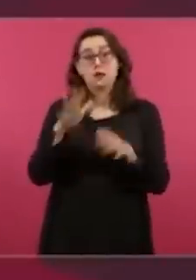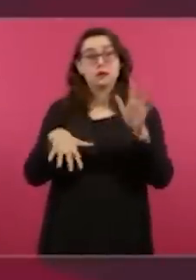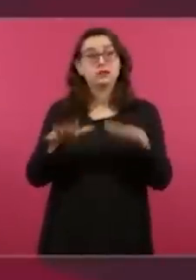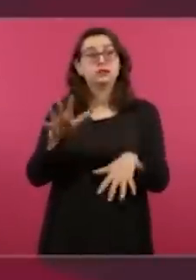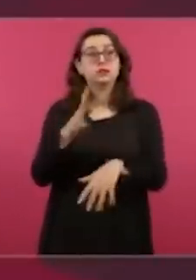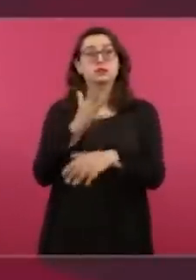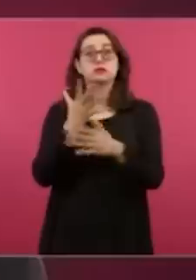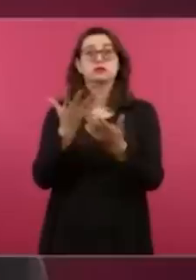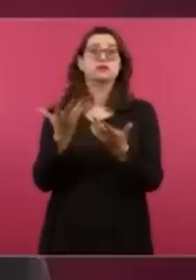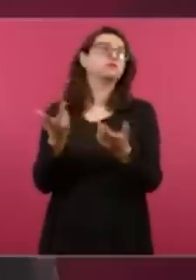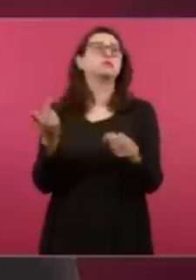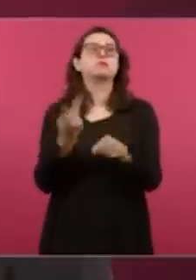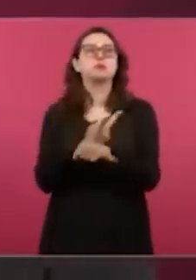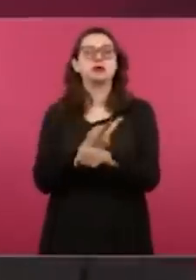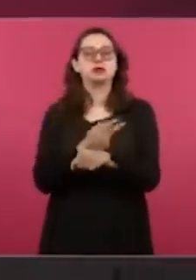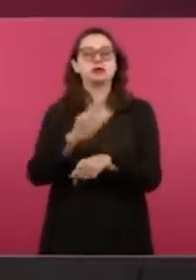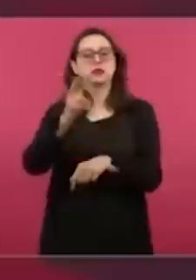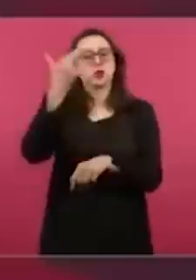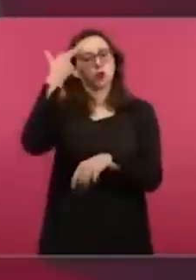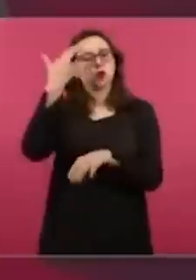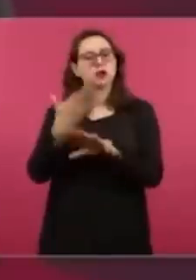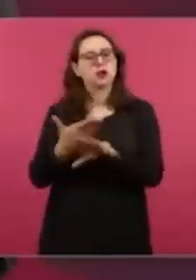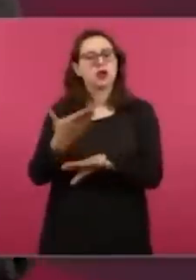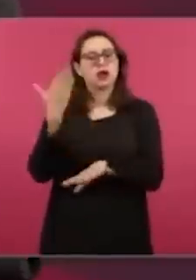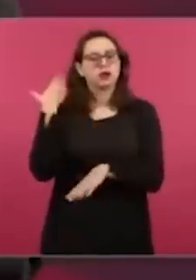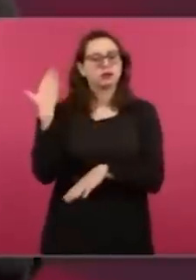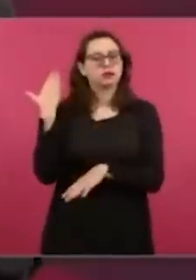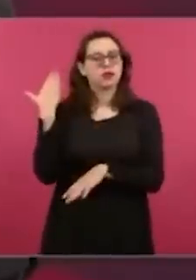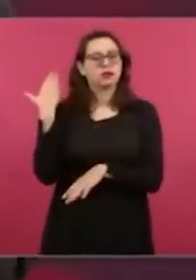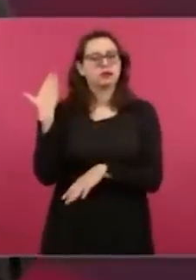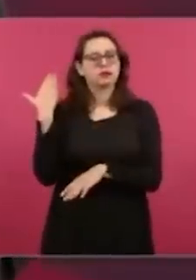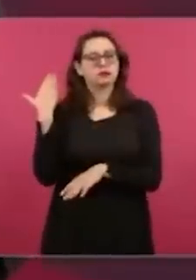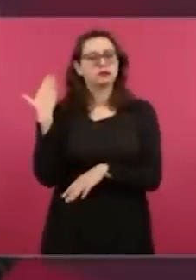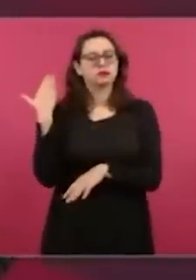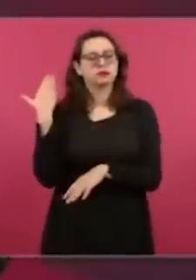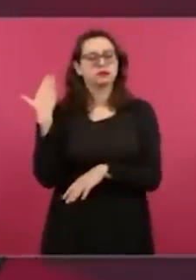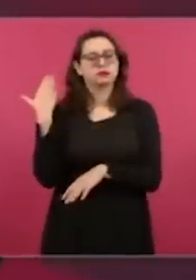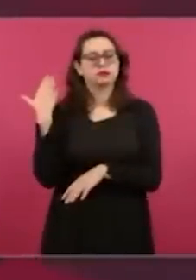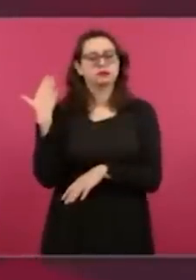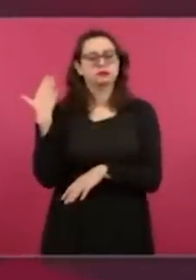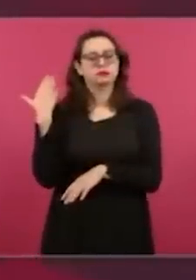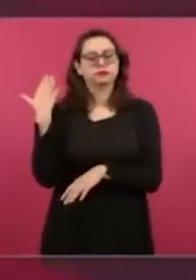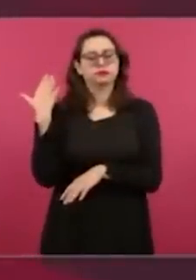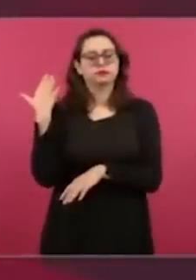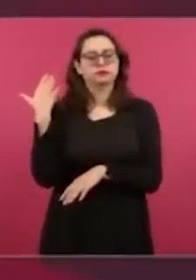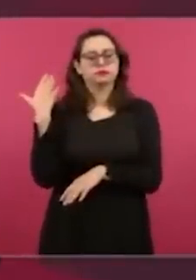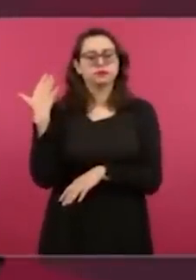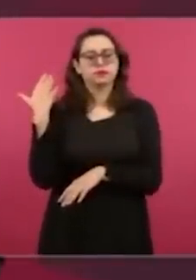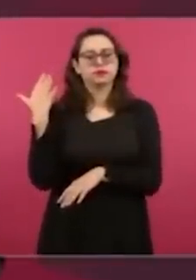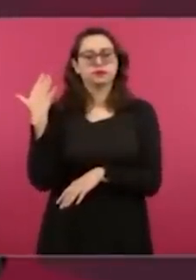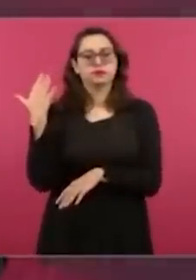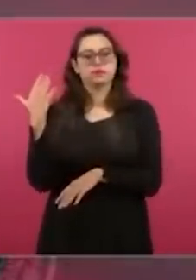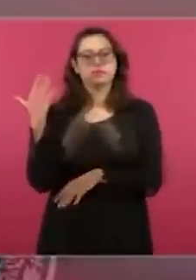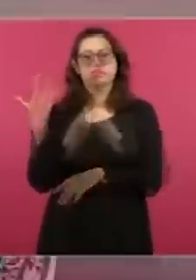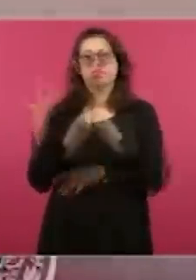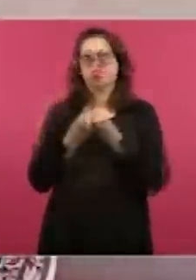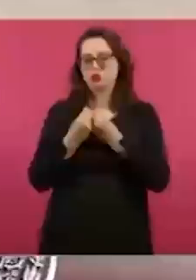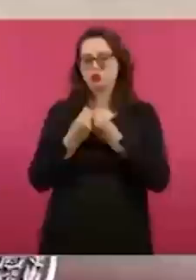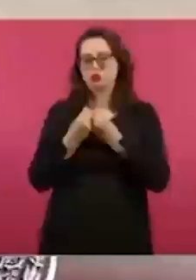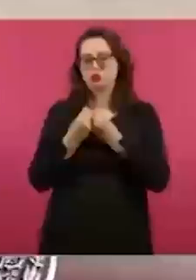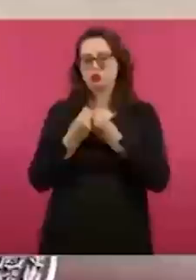Néstor, lo que nos pasó una vez que estuvo con nosotros